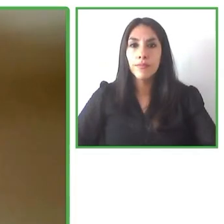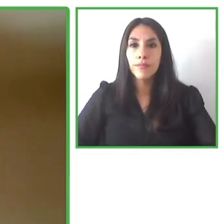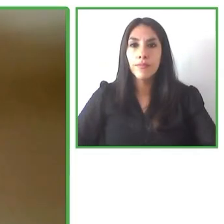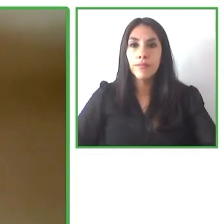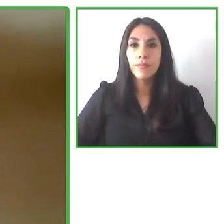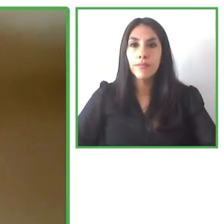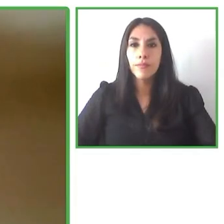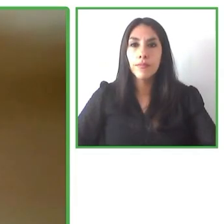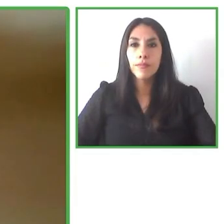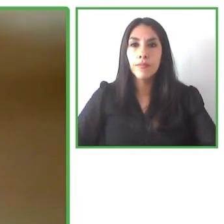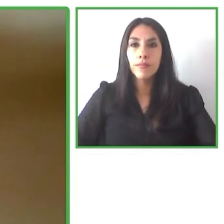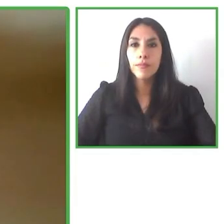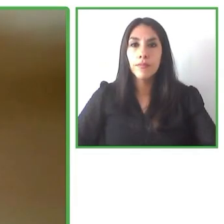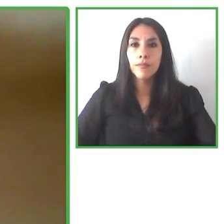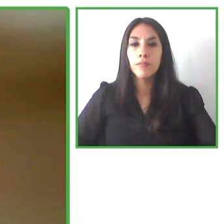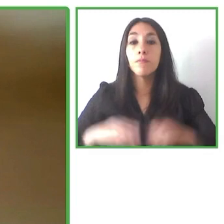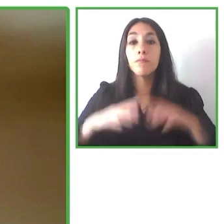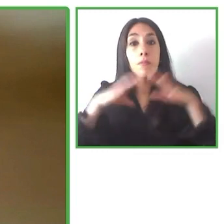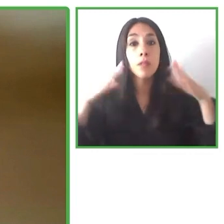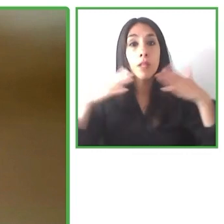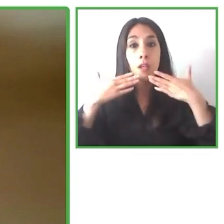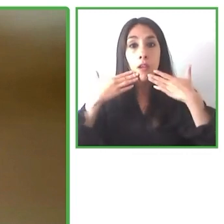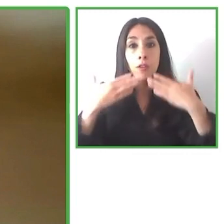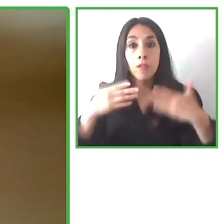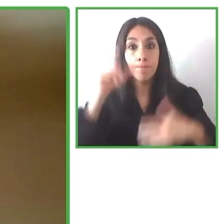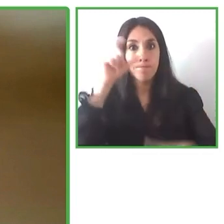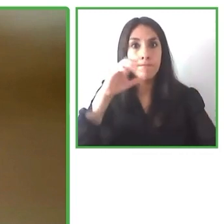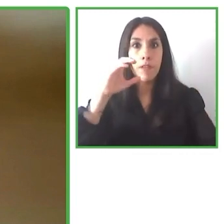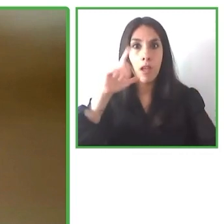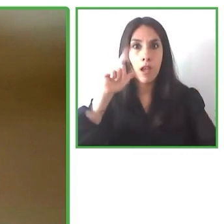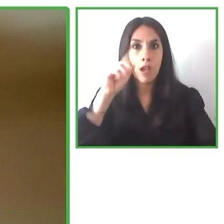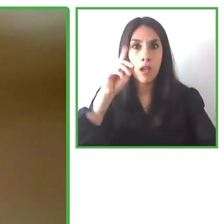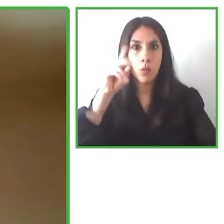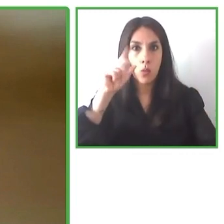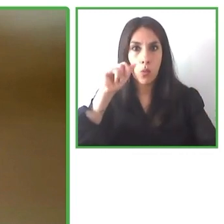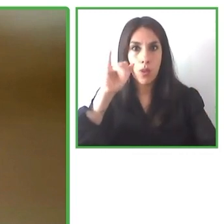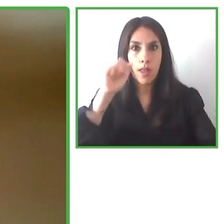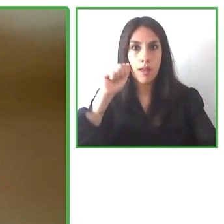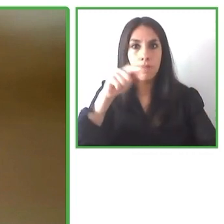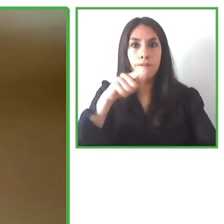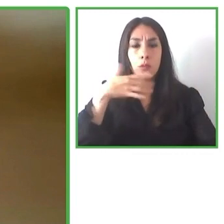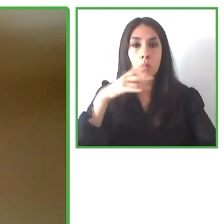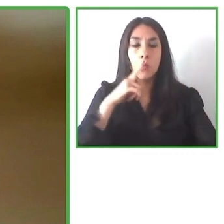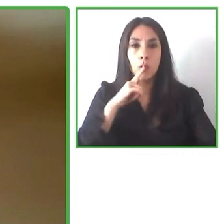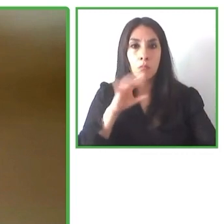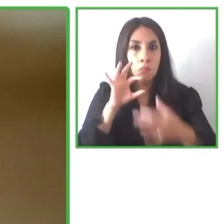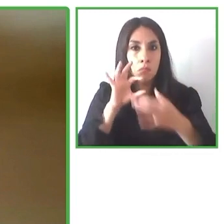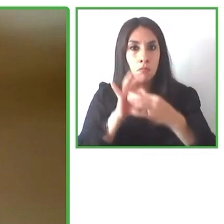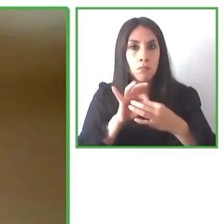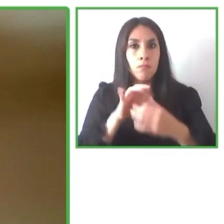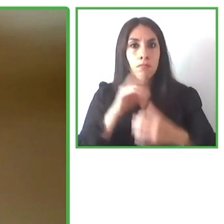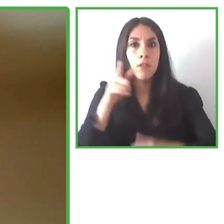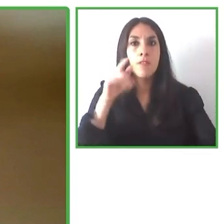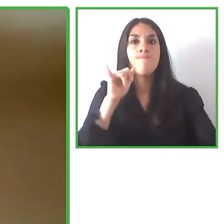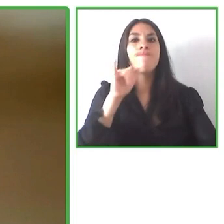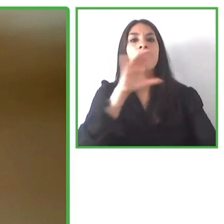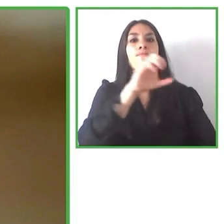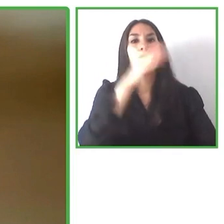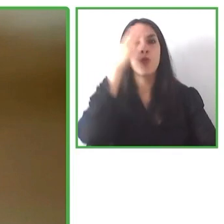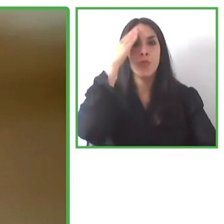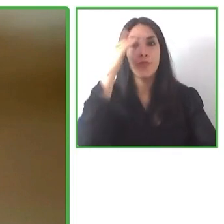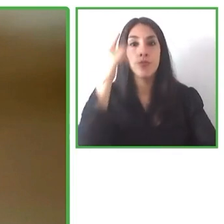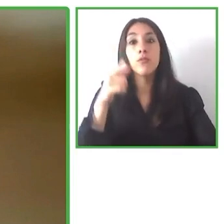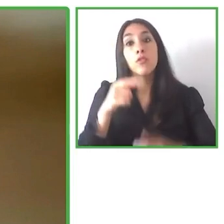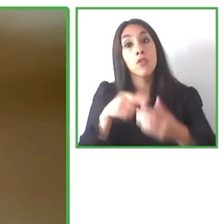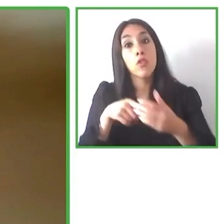Muchísimas gracias Claudia. Coincido contigo lo importante que es que haya información ofrecida de manera accesible sobre recursos culturales accesibles